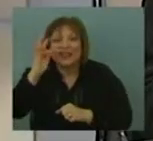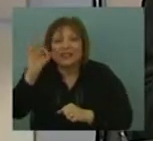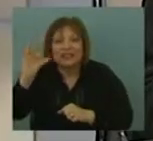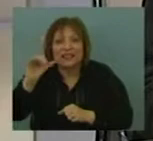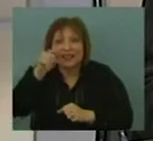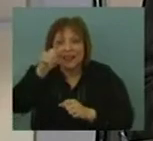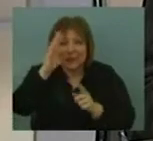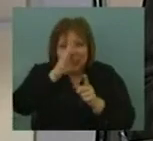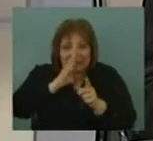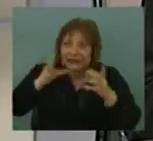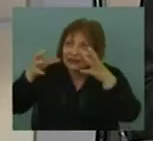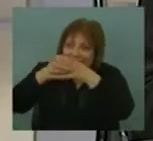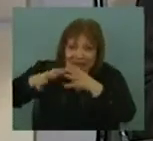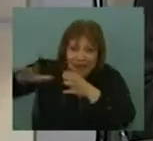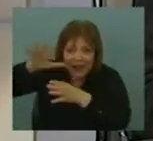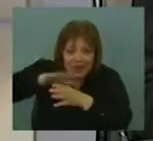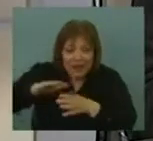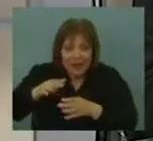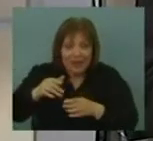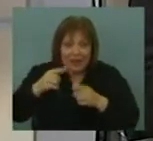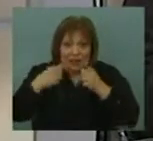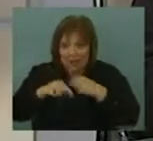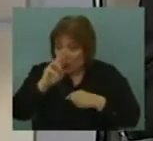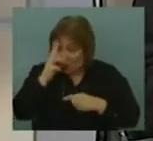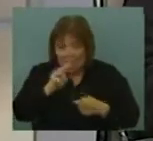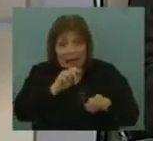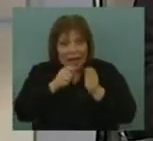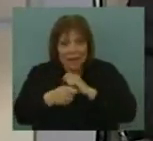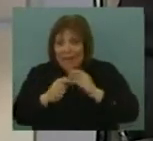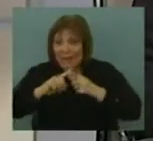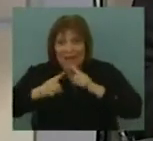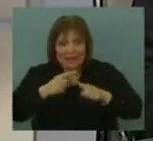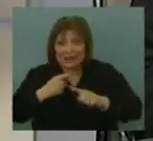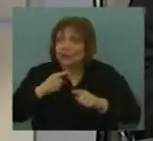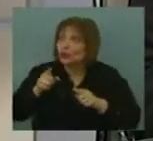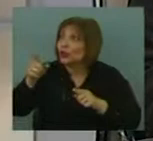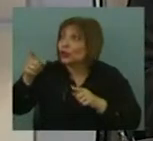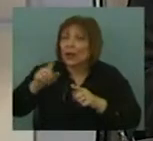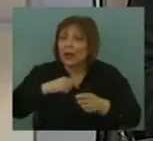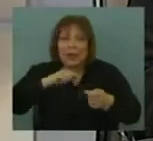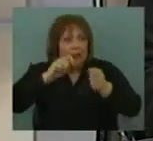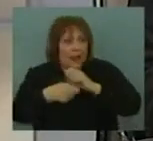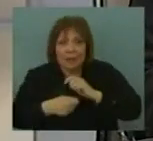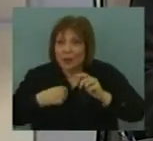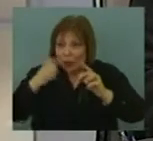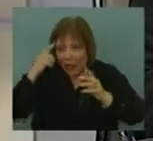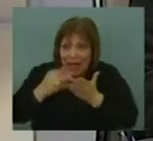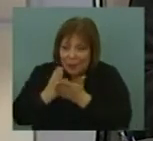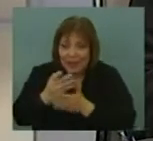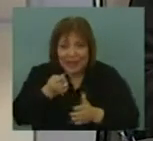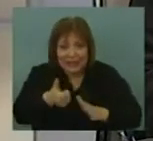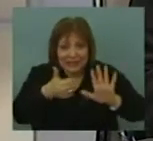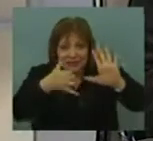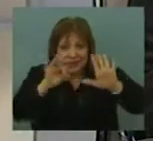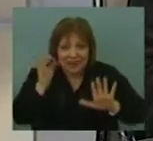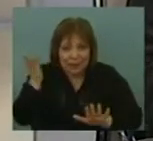que trabajamos hace dos semanas, y Uruguay cambiando mucho la relación con todo ese escenario. Ahora tenemos casi un 60%